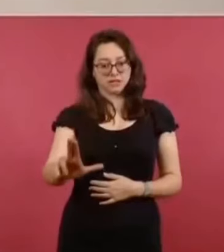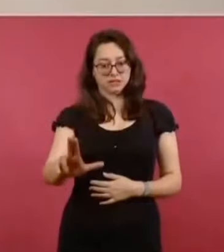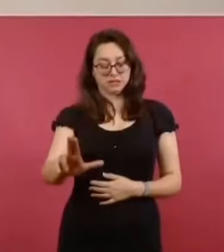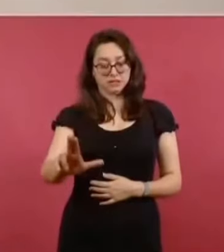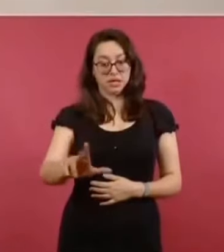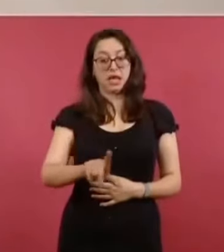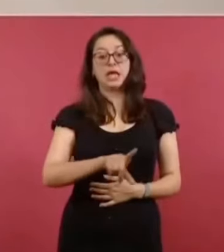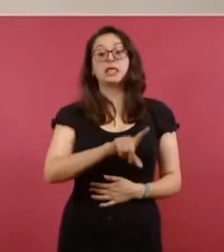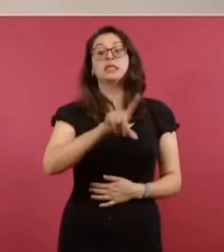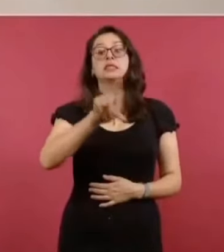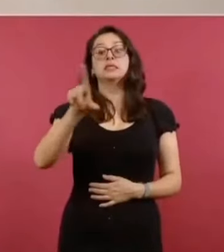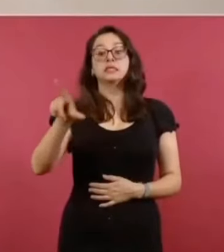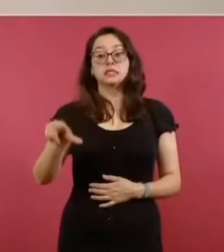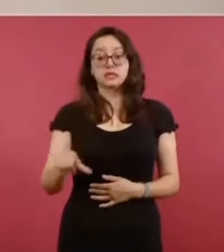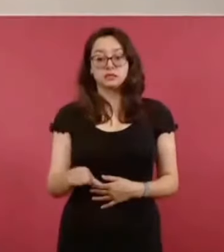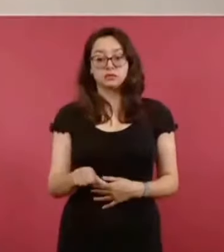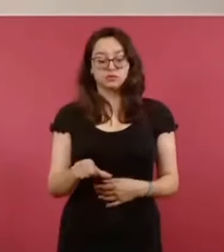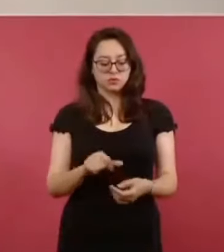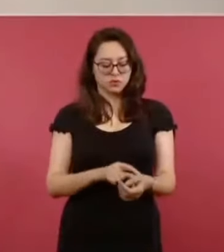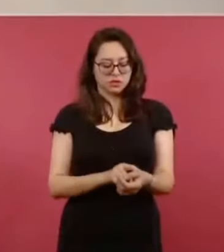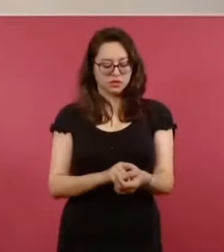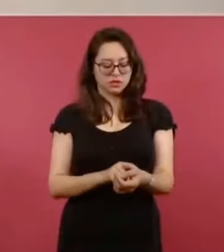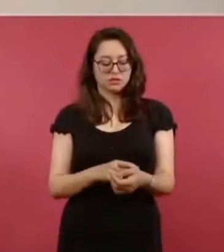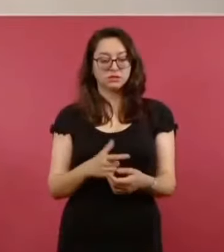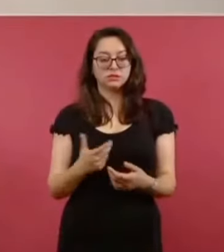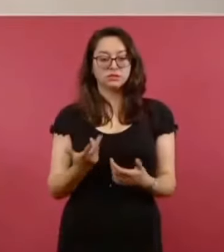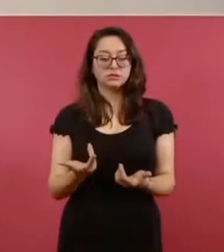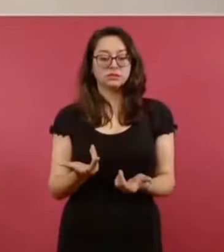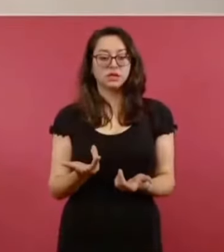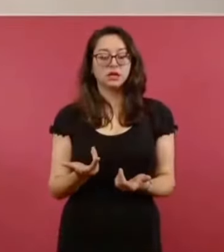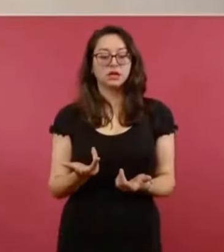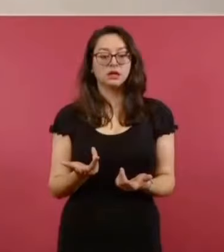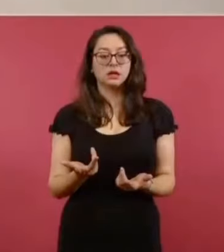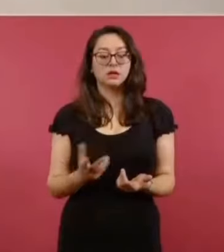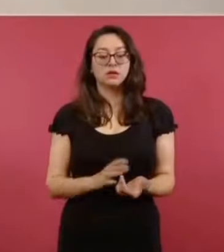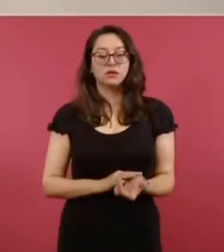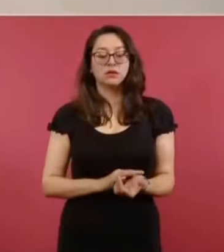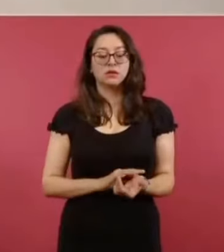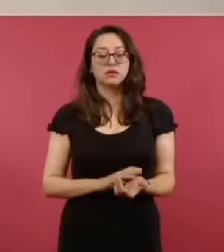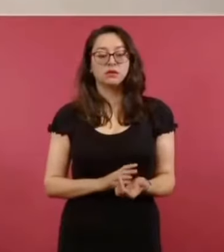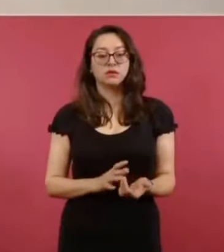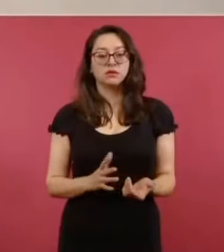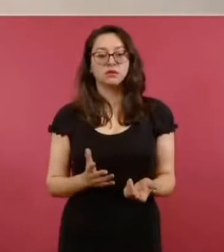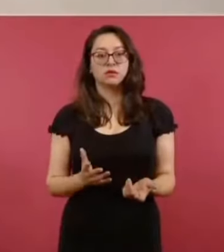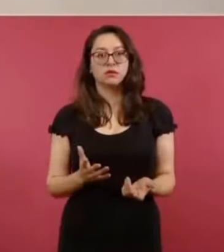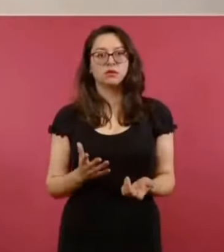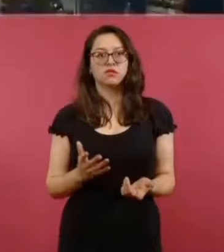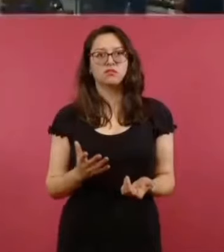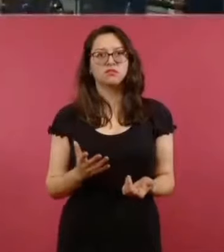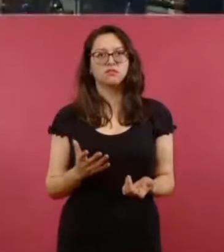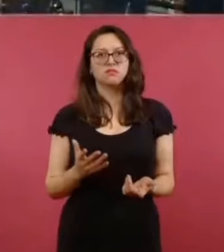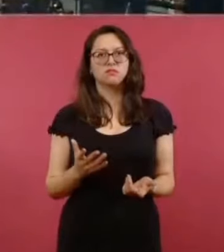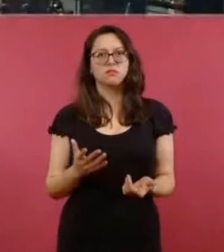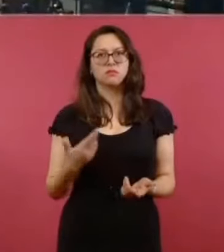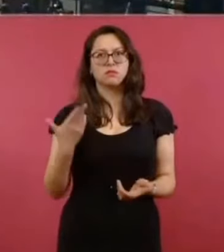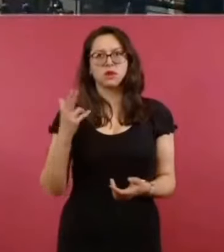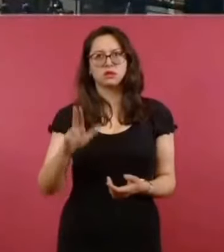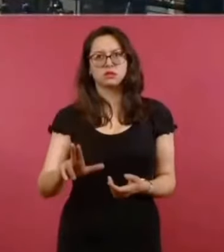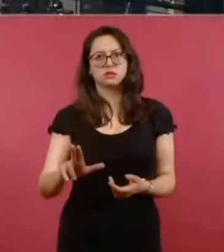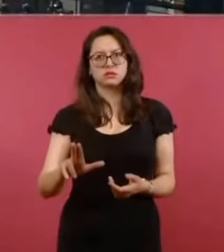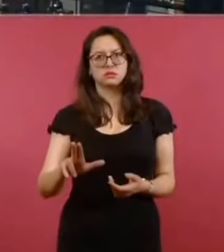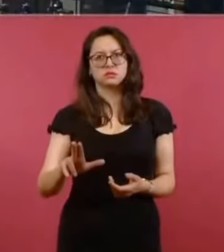les vamos a exponer, yo creo que una semana después,